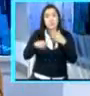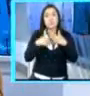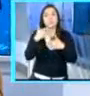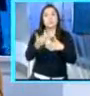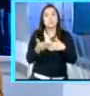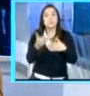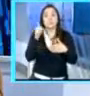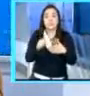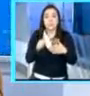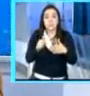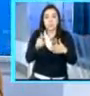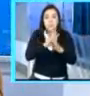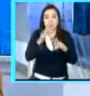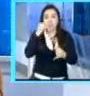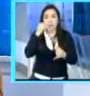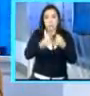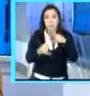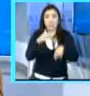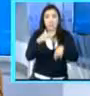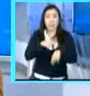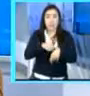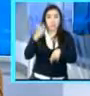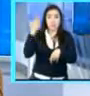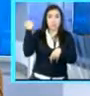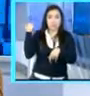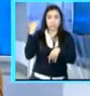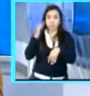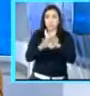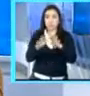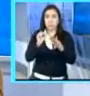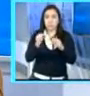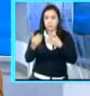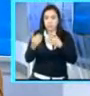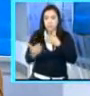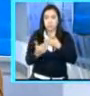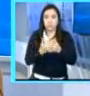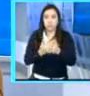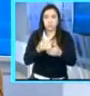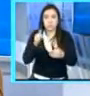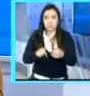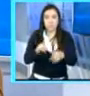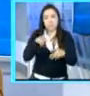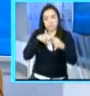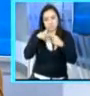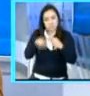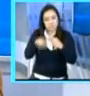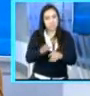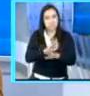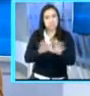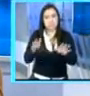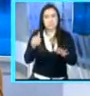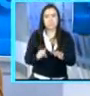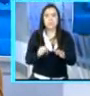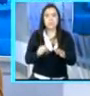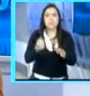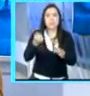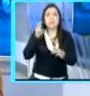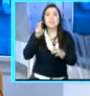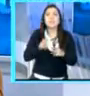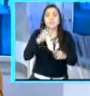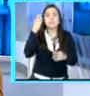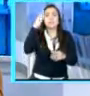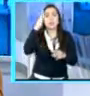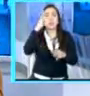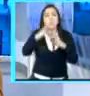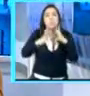un pago parcial hace muy poco tiempo atrás y realmente quisiera felicitar y expresar el reconocimiento del Banco Mundial de las autoridades